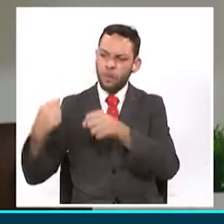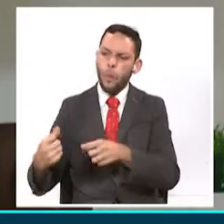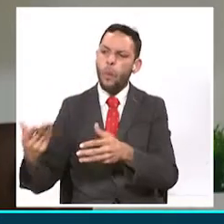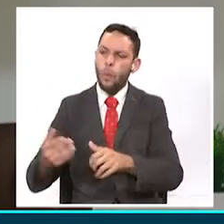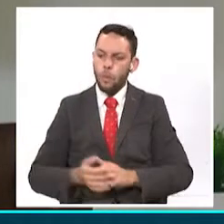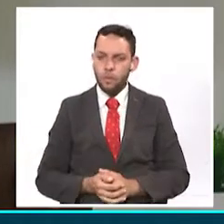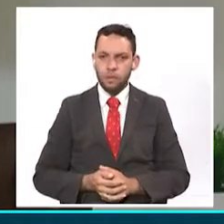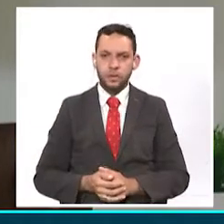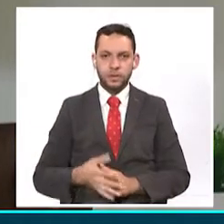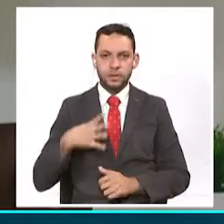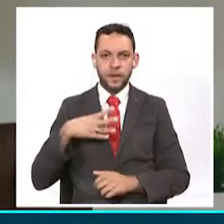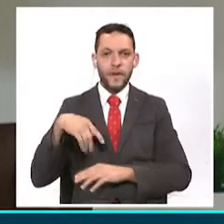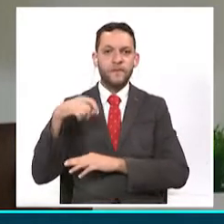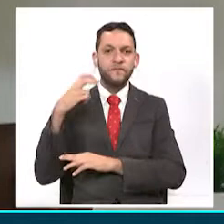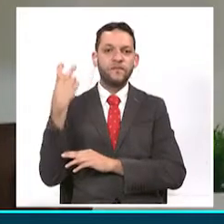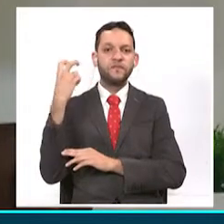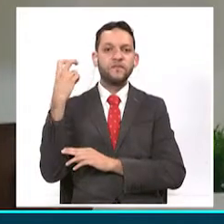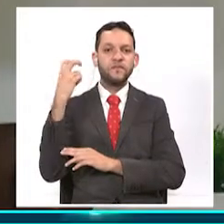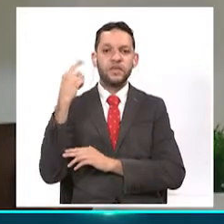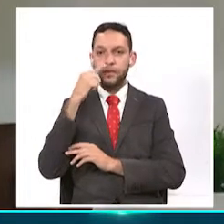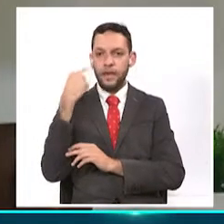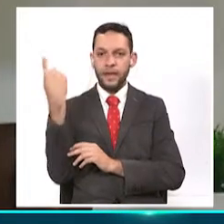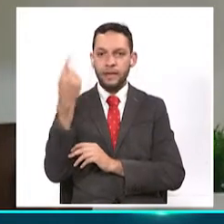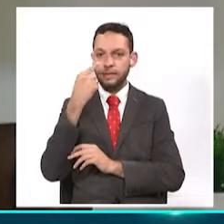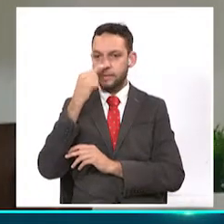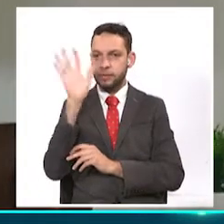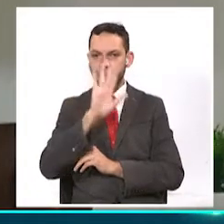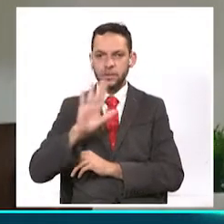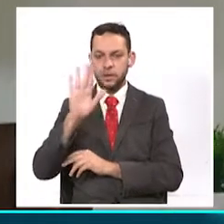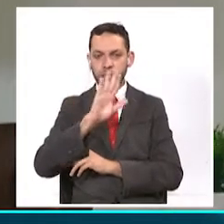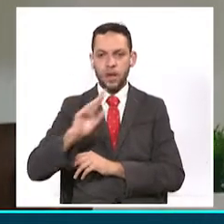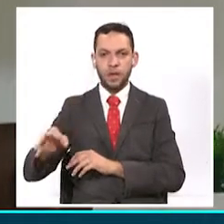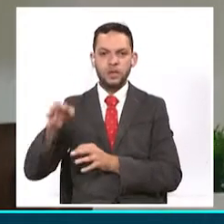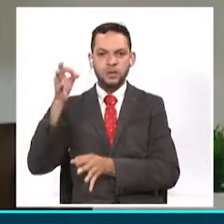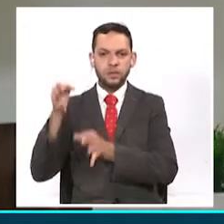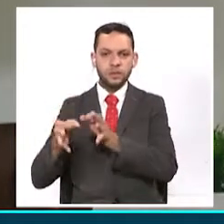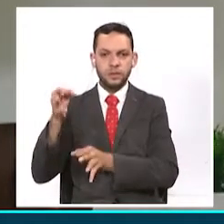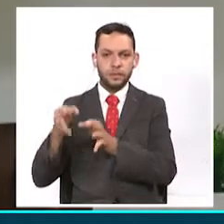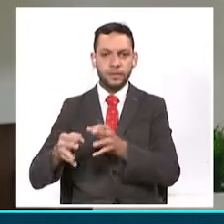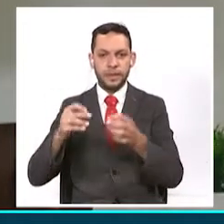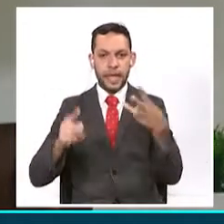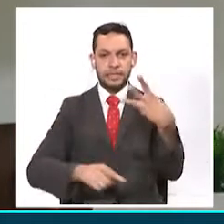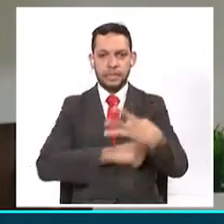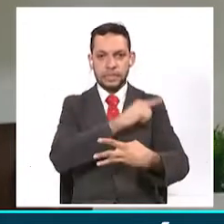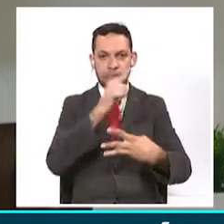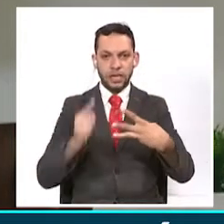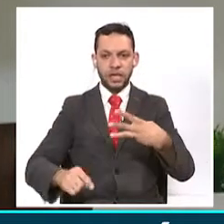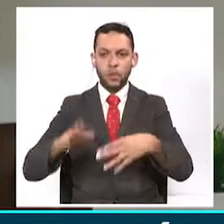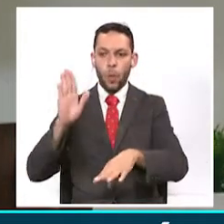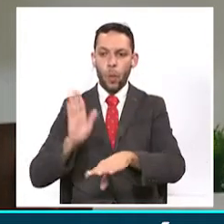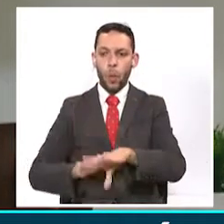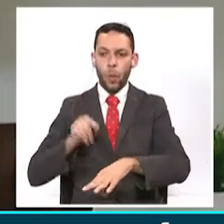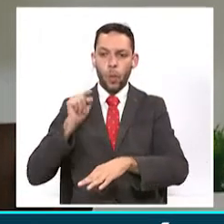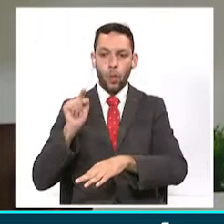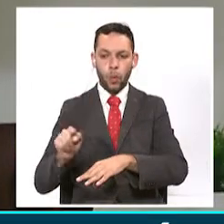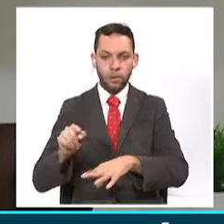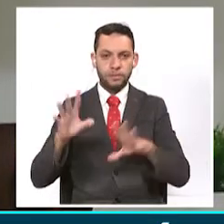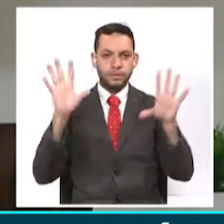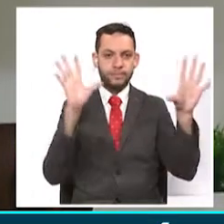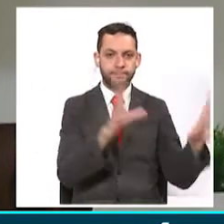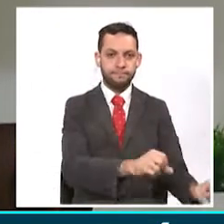imputación que la Fiscalía General de la Nación le hizo en este caso consta de tres delitos, el secuestro